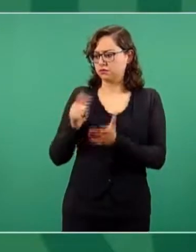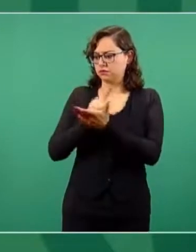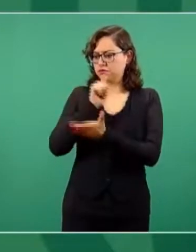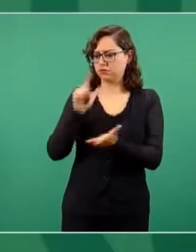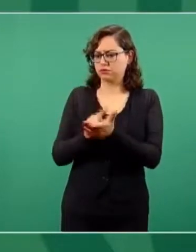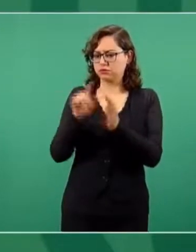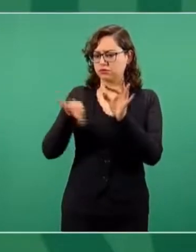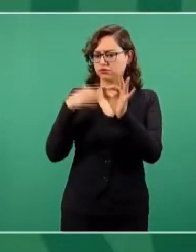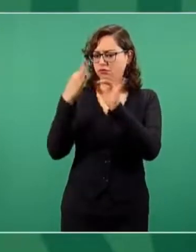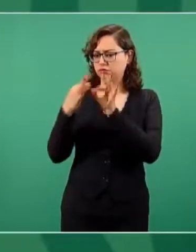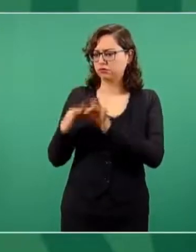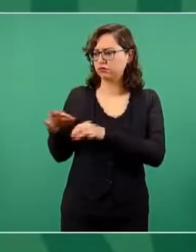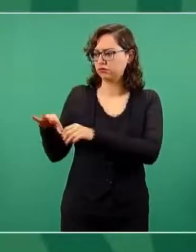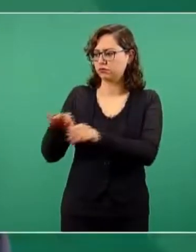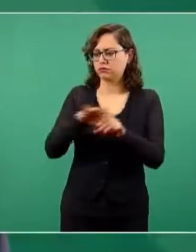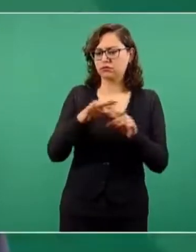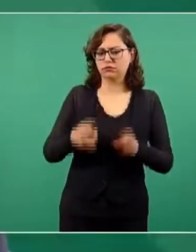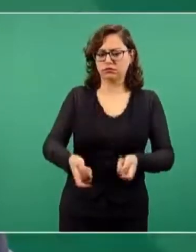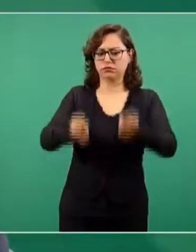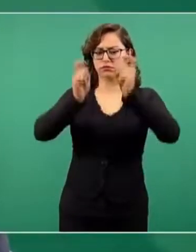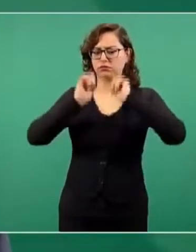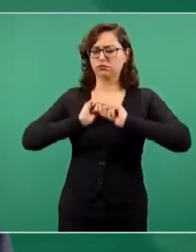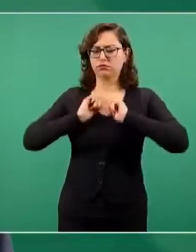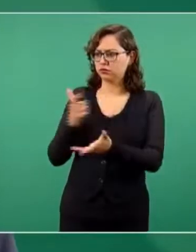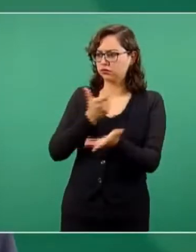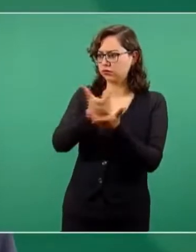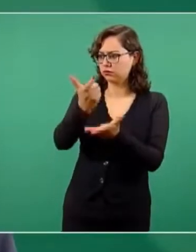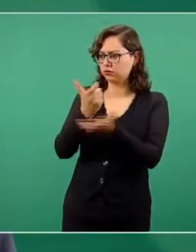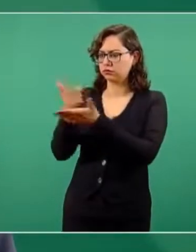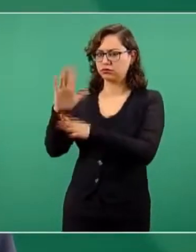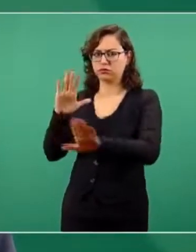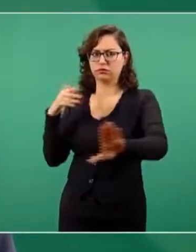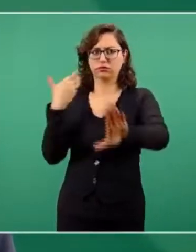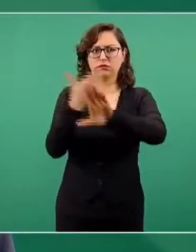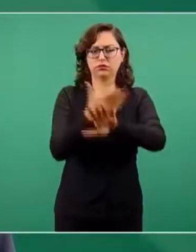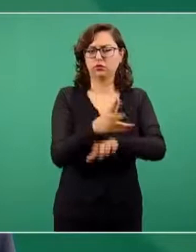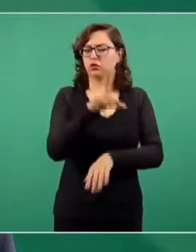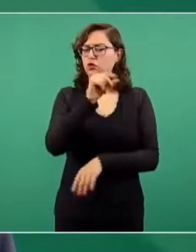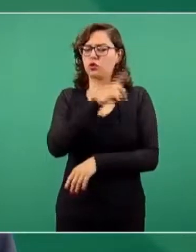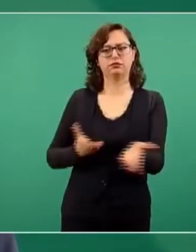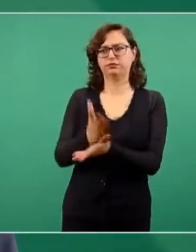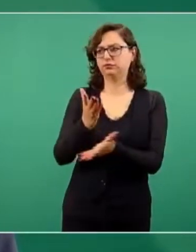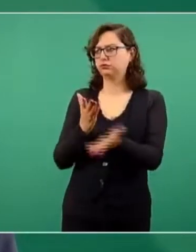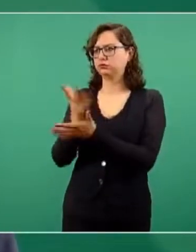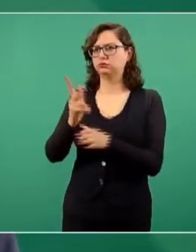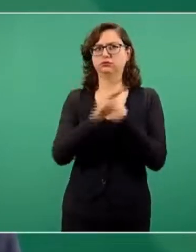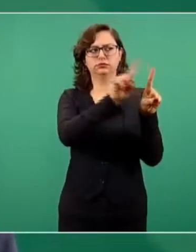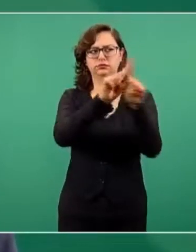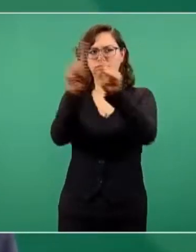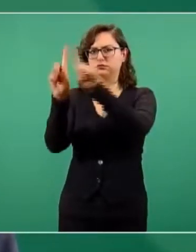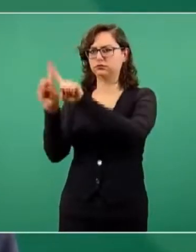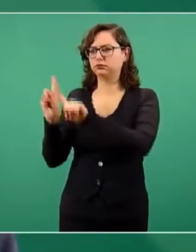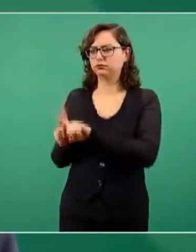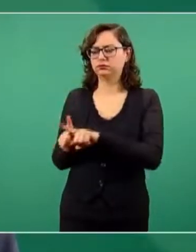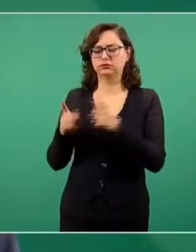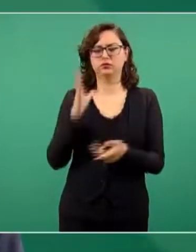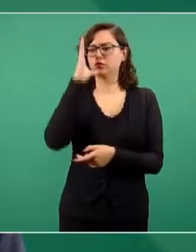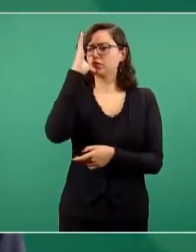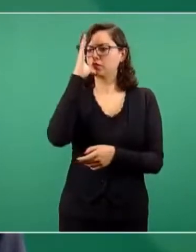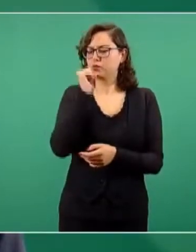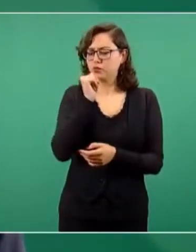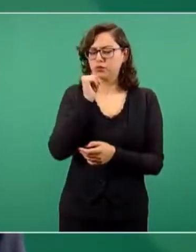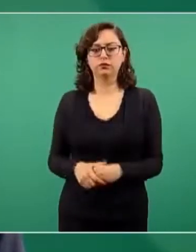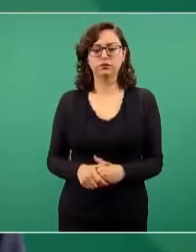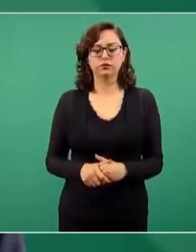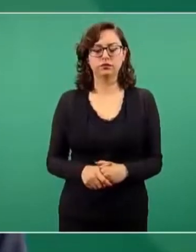del gobierno de Estados Unidos, ningún gobierno del mundo, intervenir en la vida pública, en la vida interna